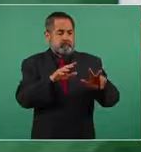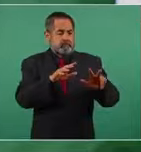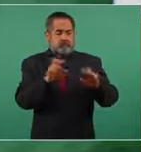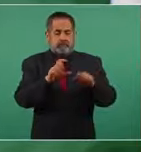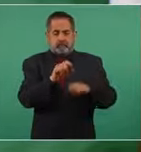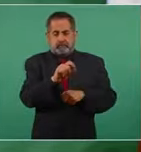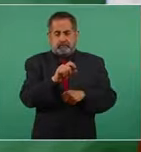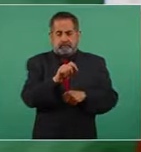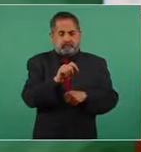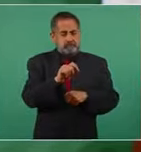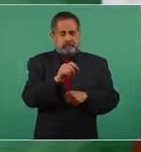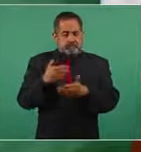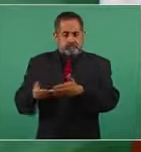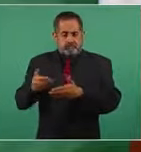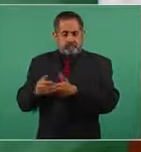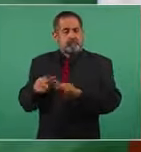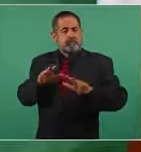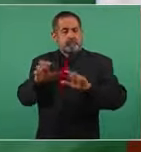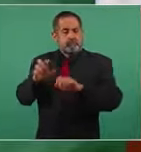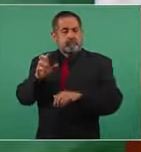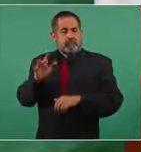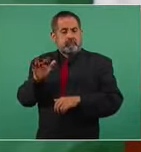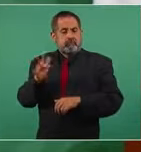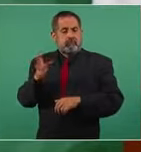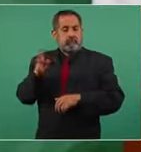a ochocientos cincuenta y nueve mil.